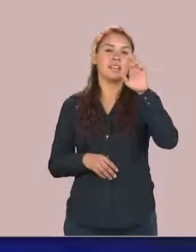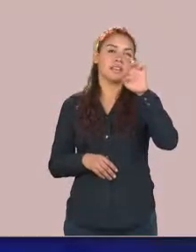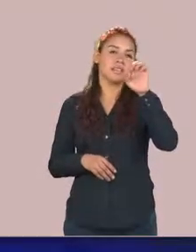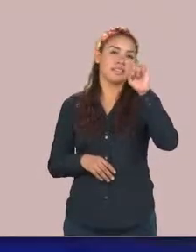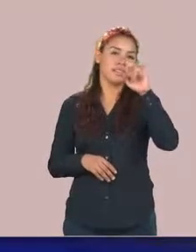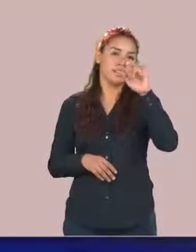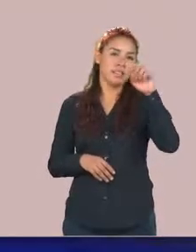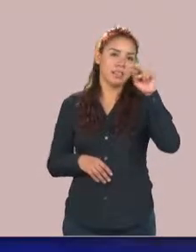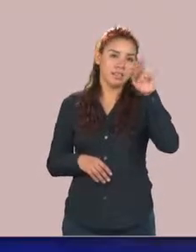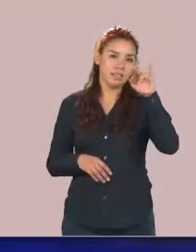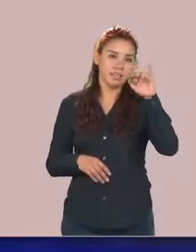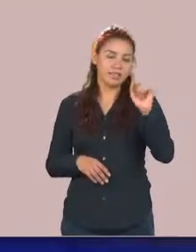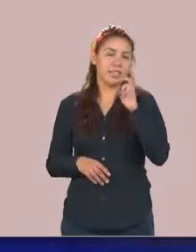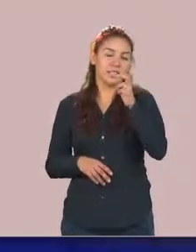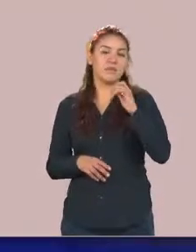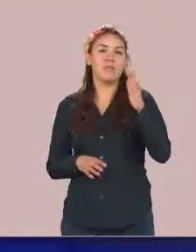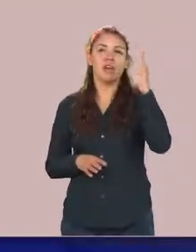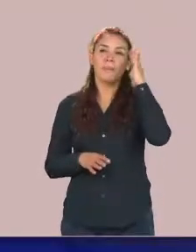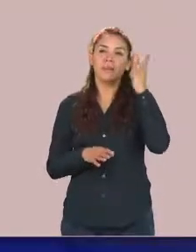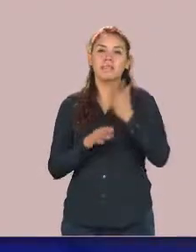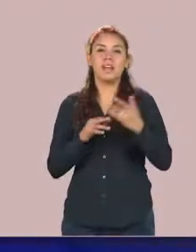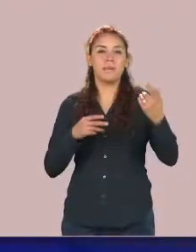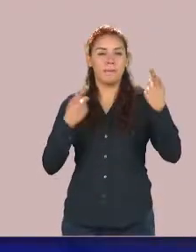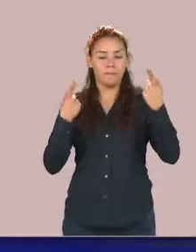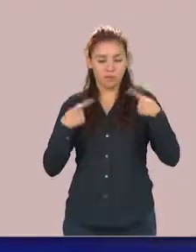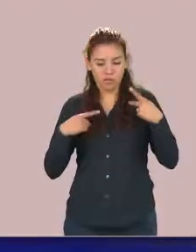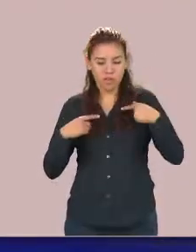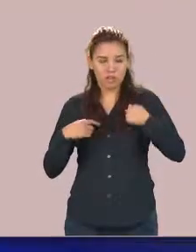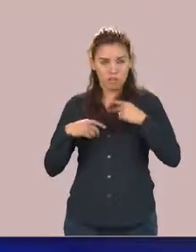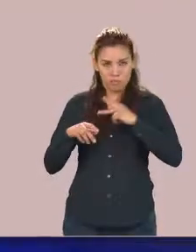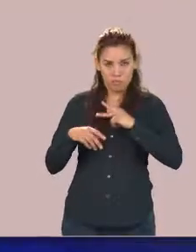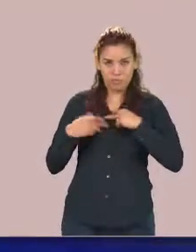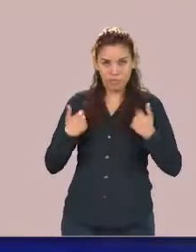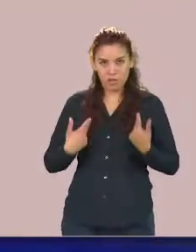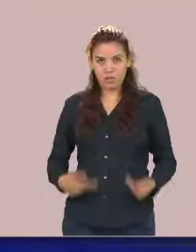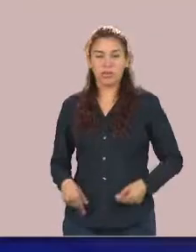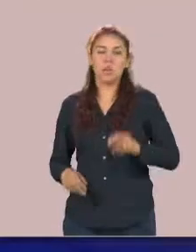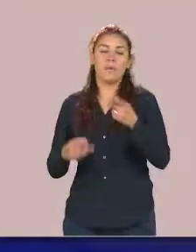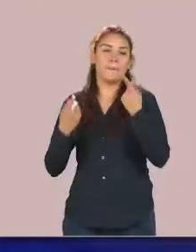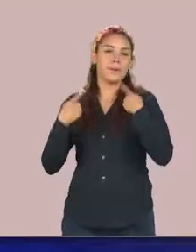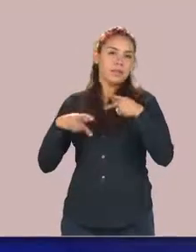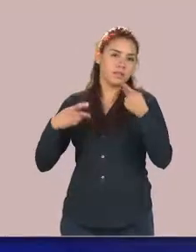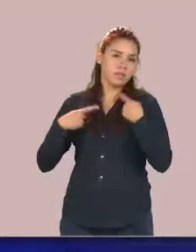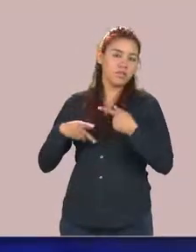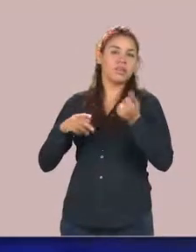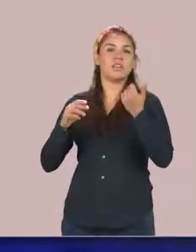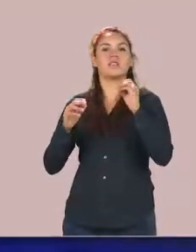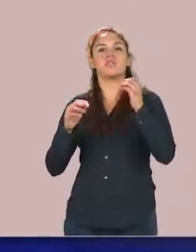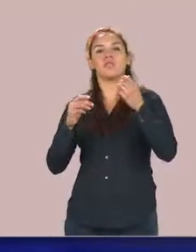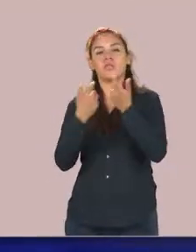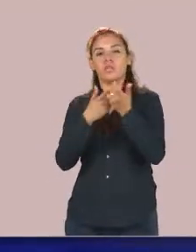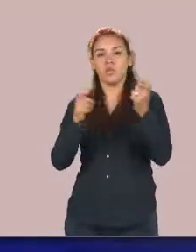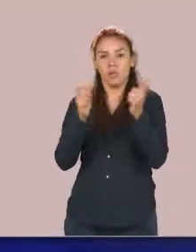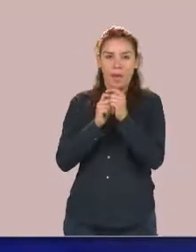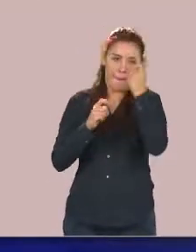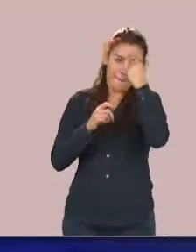el individuo la familia la comunidad las instituciones para enfrentarse a las crisis a la adversidad